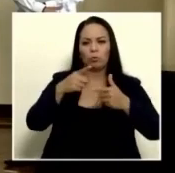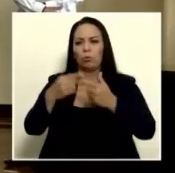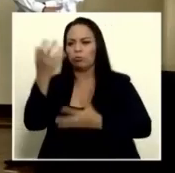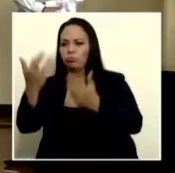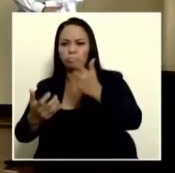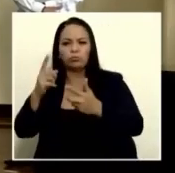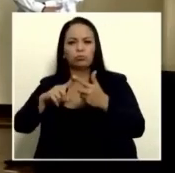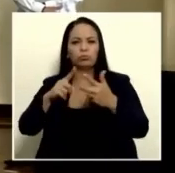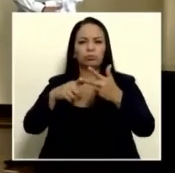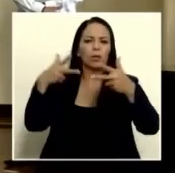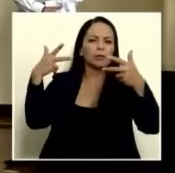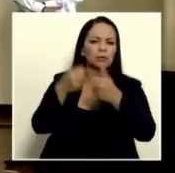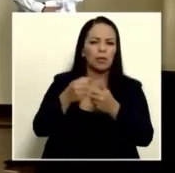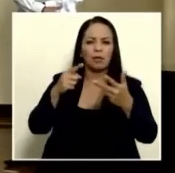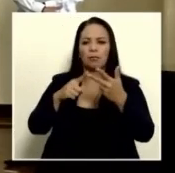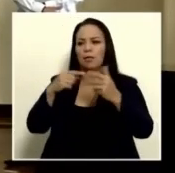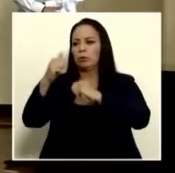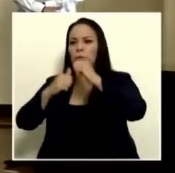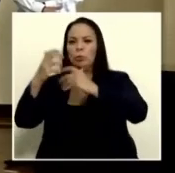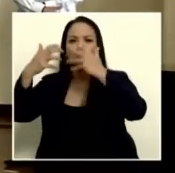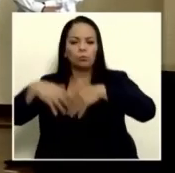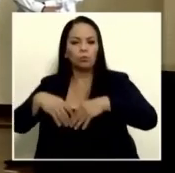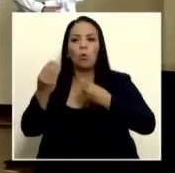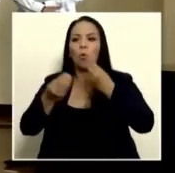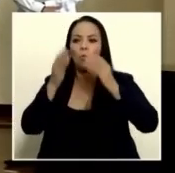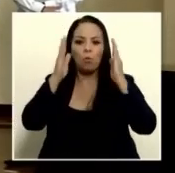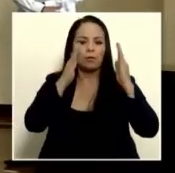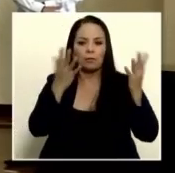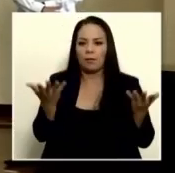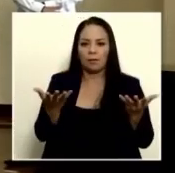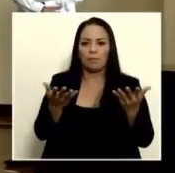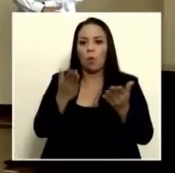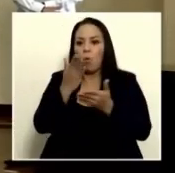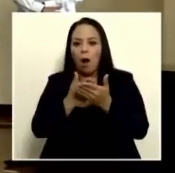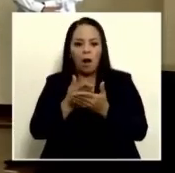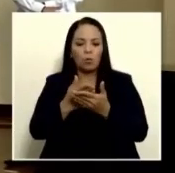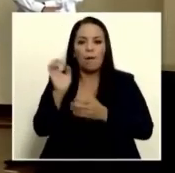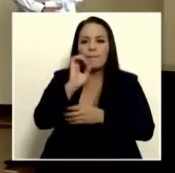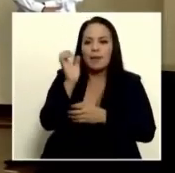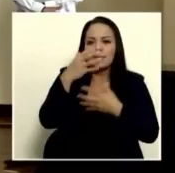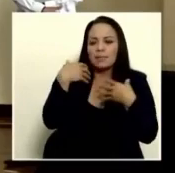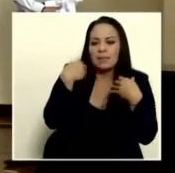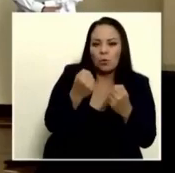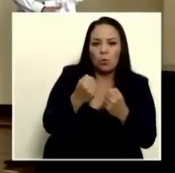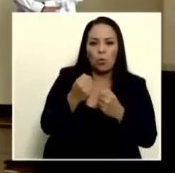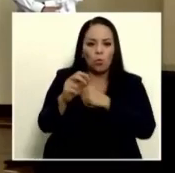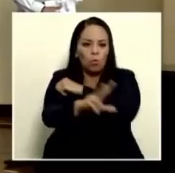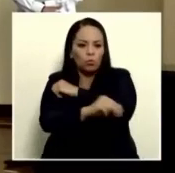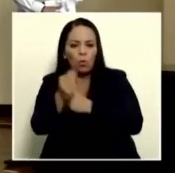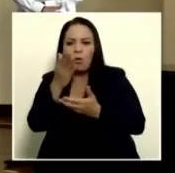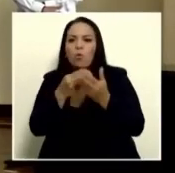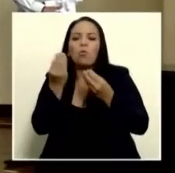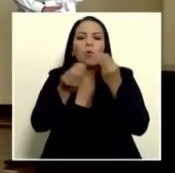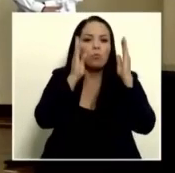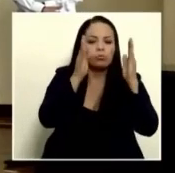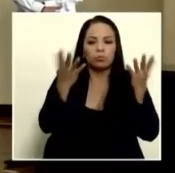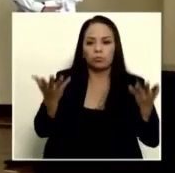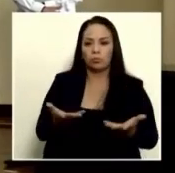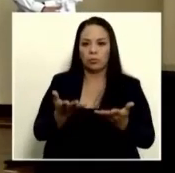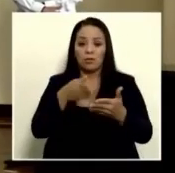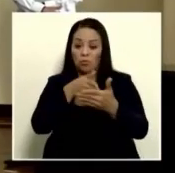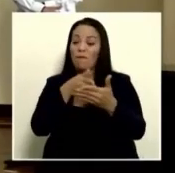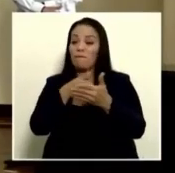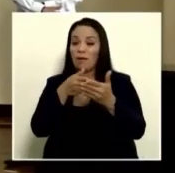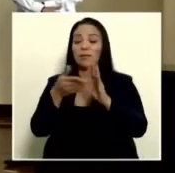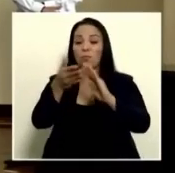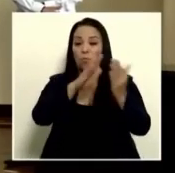accidentes de tránsito, caída de estructuras, hechos criminales, emergencias de salud, que afectan tanto al pueblo como al propio lugar